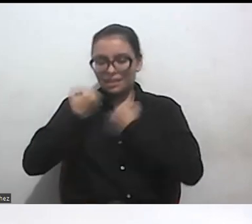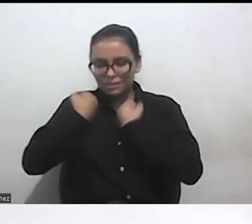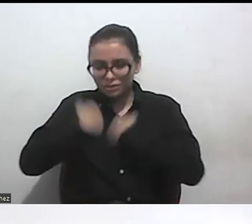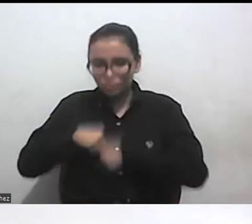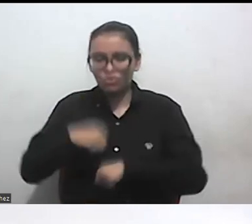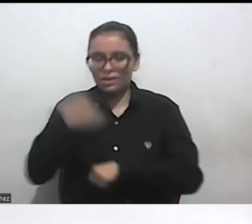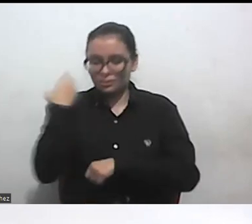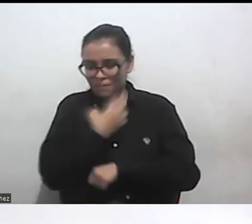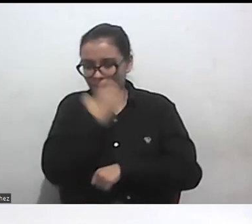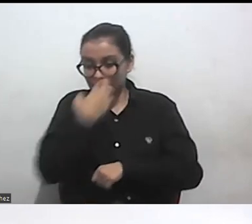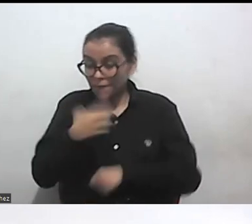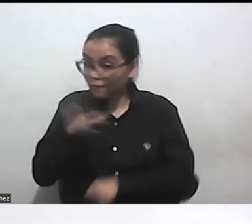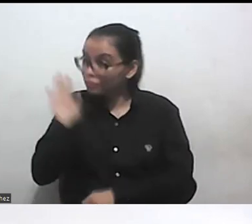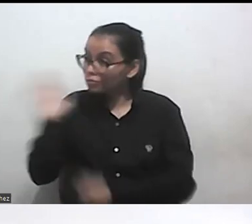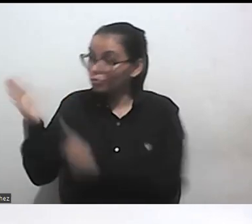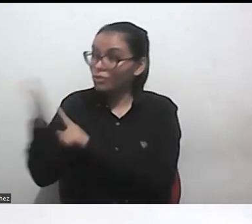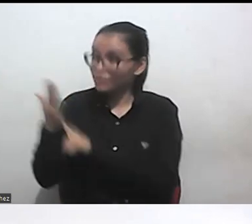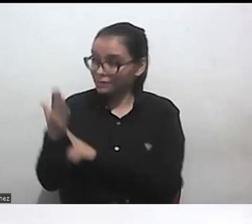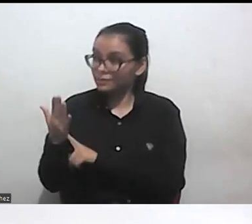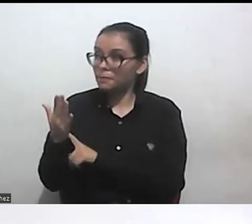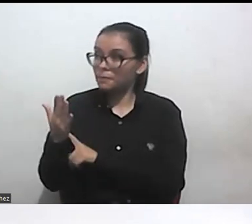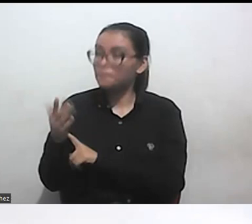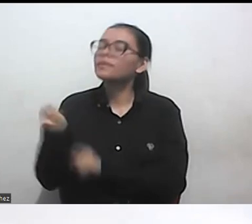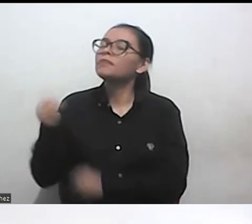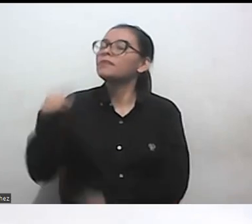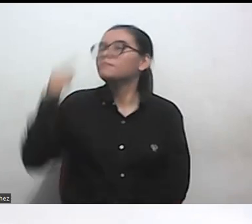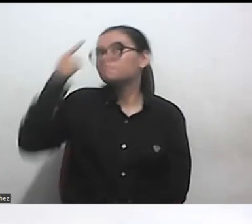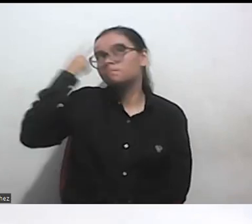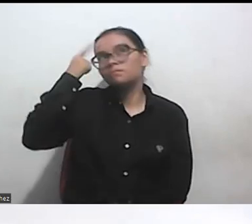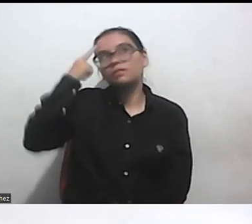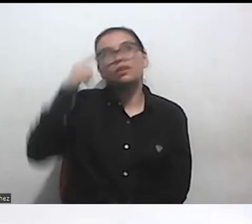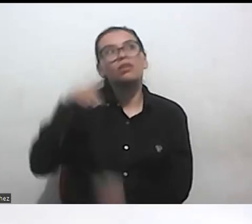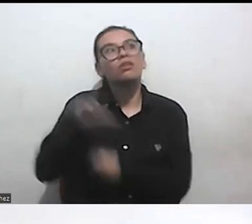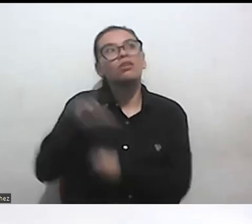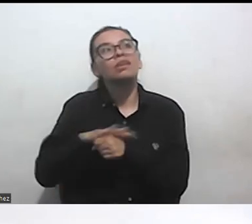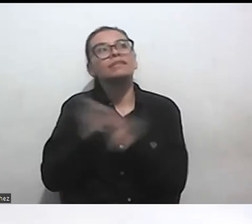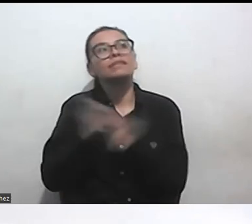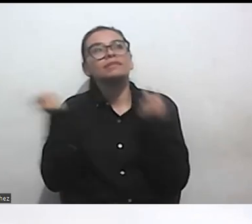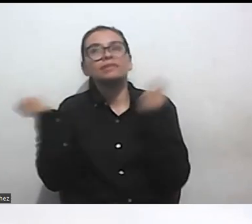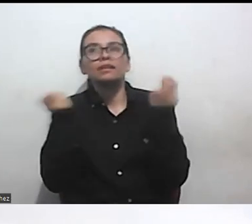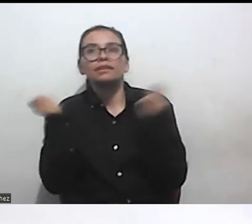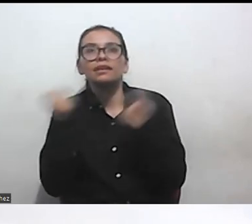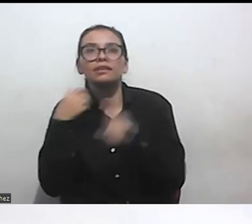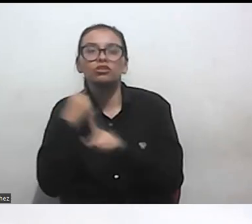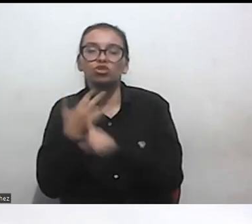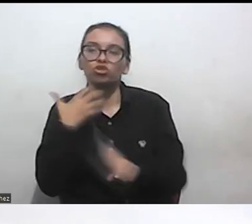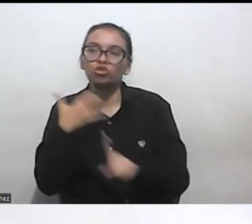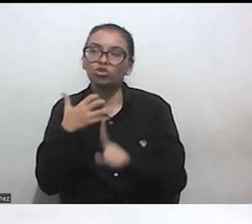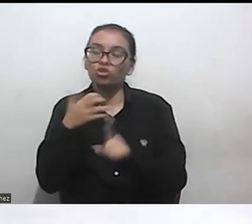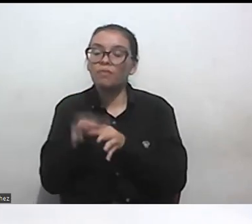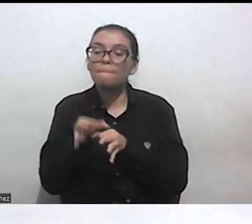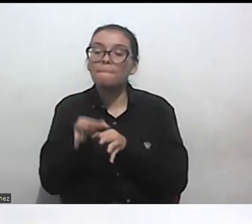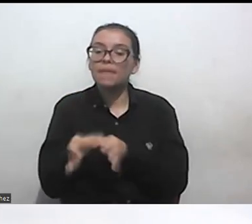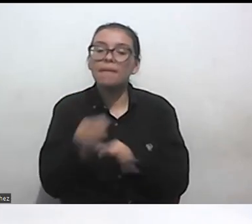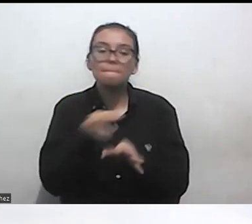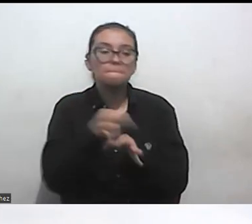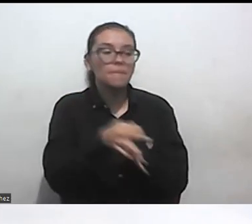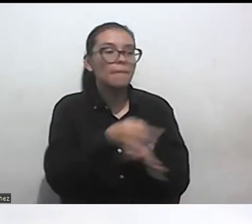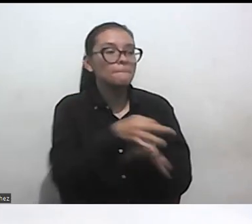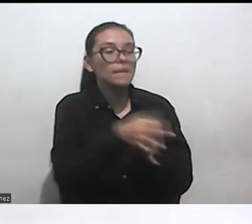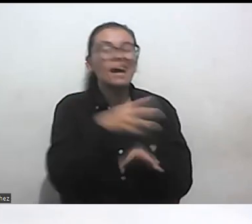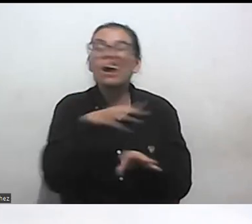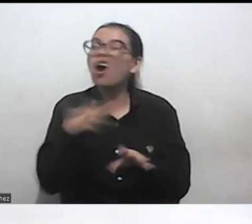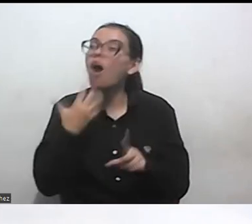creo que lo que también hay que pensar es cuáles son estrategias para hacer incidencia a nivel local quiénes son las autoridades que tienen